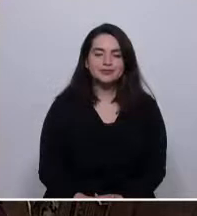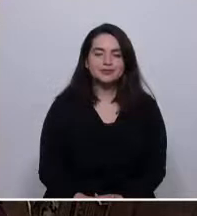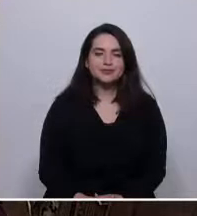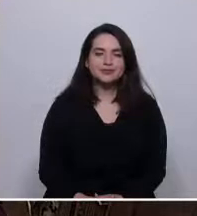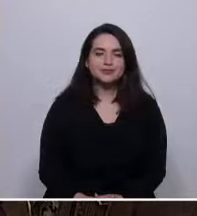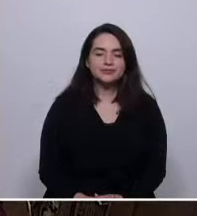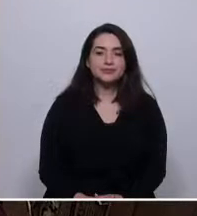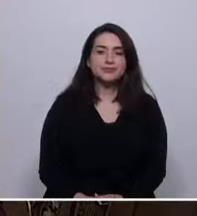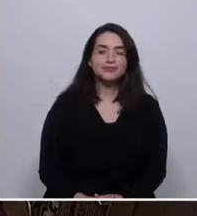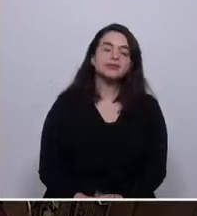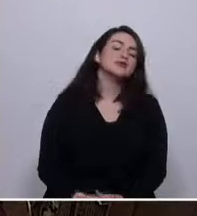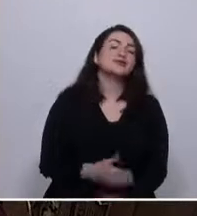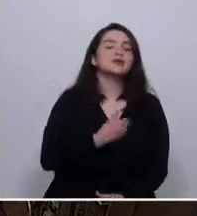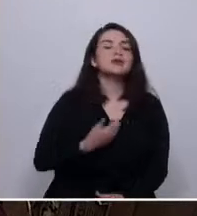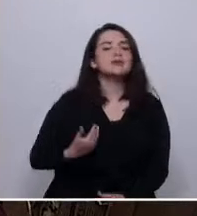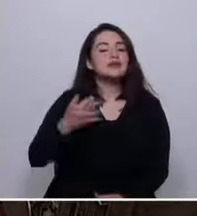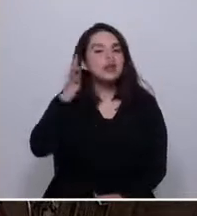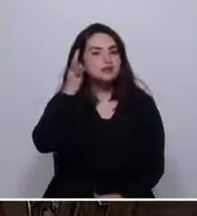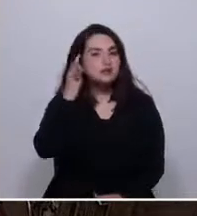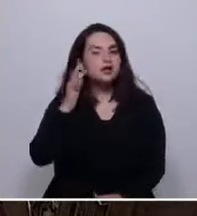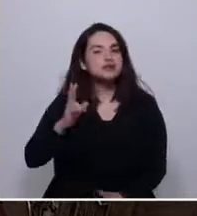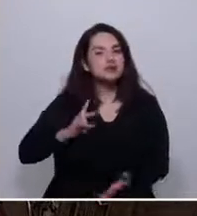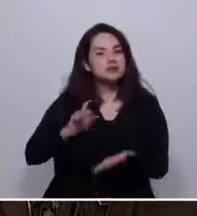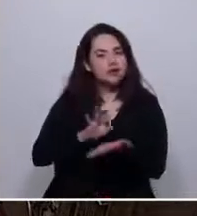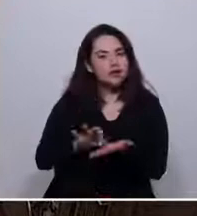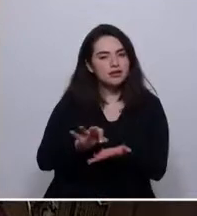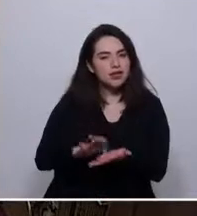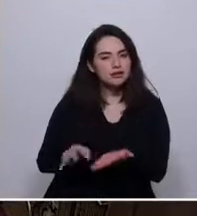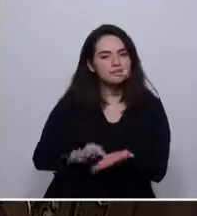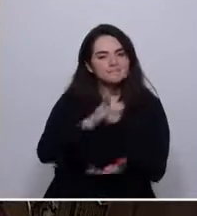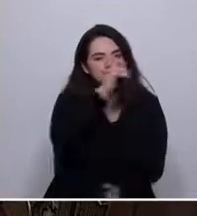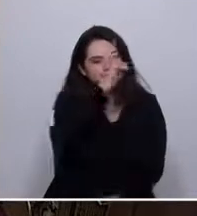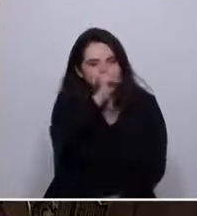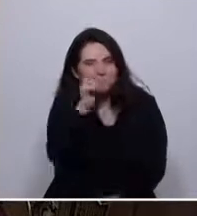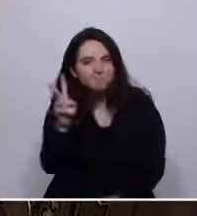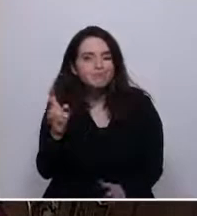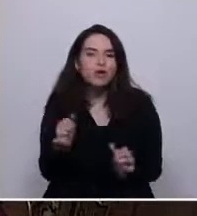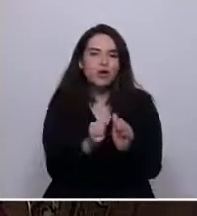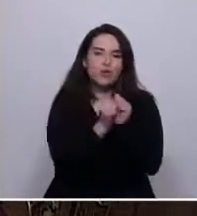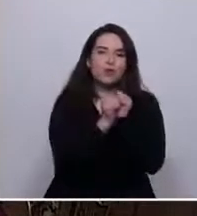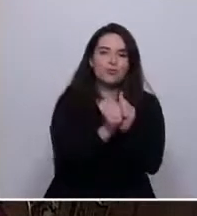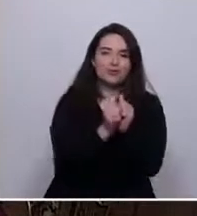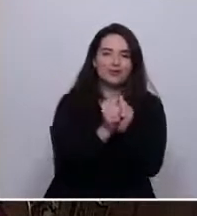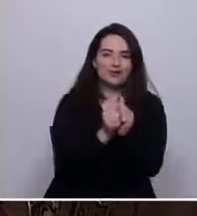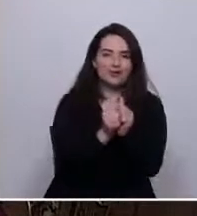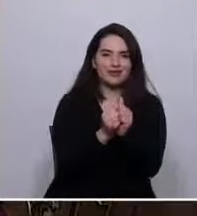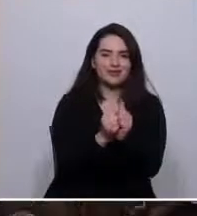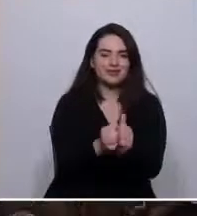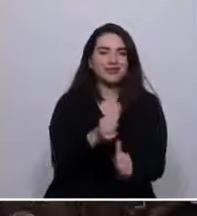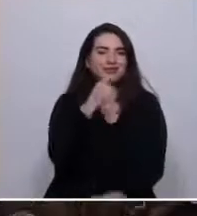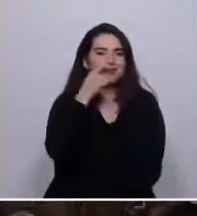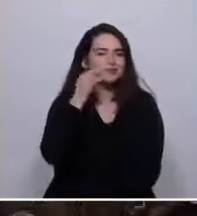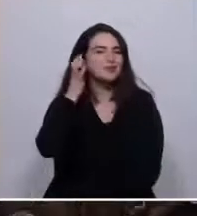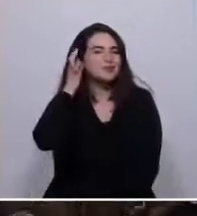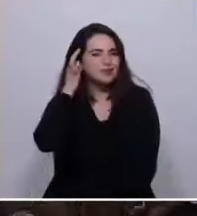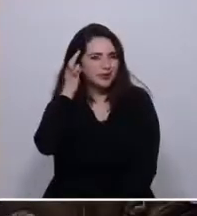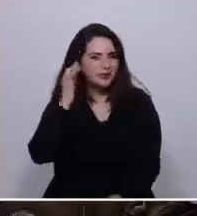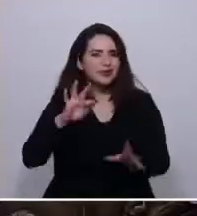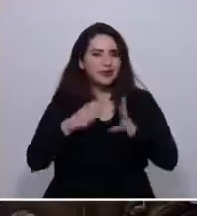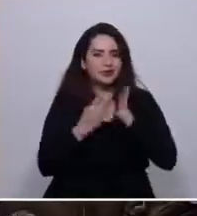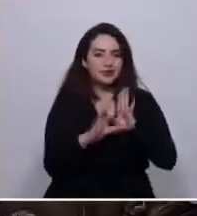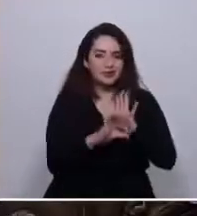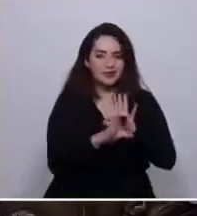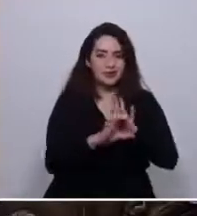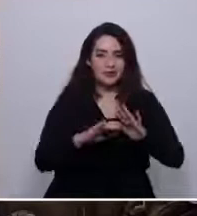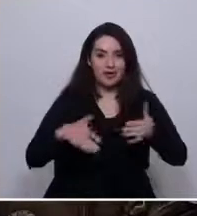Presidenta, señor secretario, estimadísimos compañeros y compañeras constituyentes, estoy